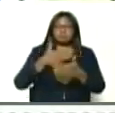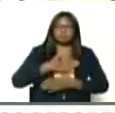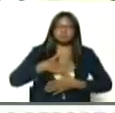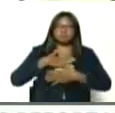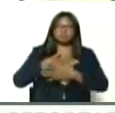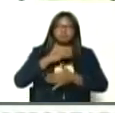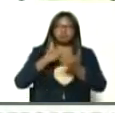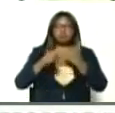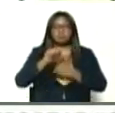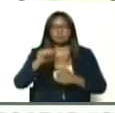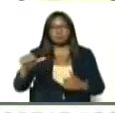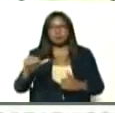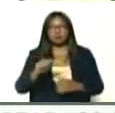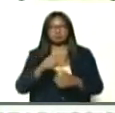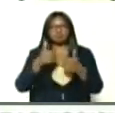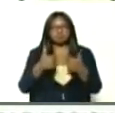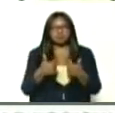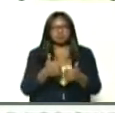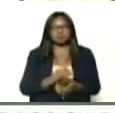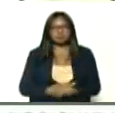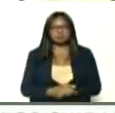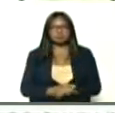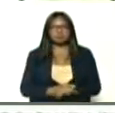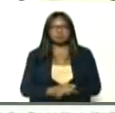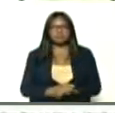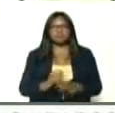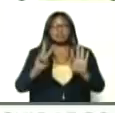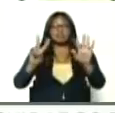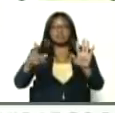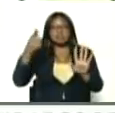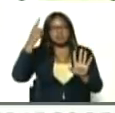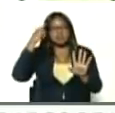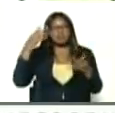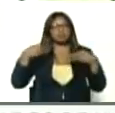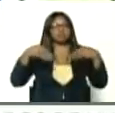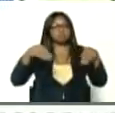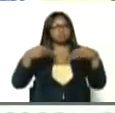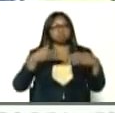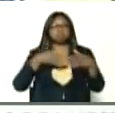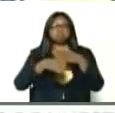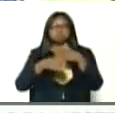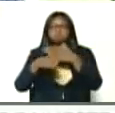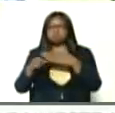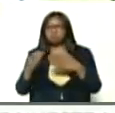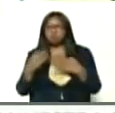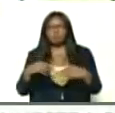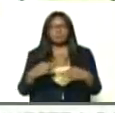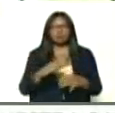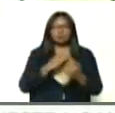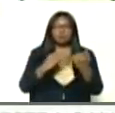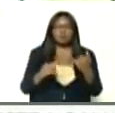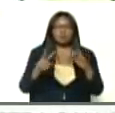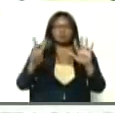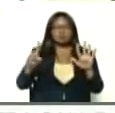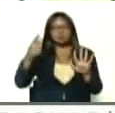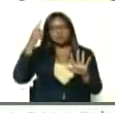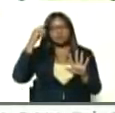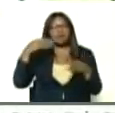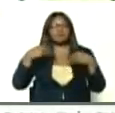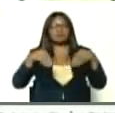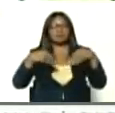todo las últimas semanas, y siete días de flexibilización, nosotros estamos terminando ahorita, siete días de